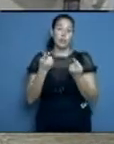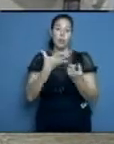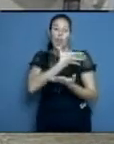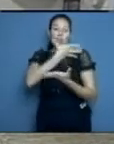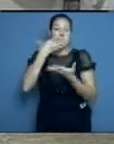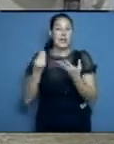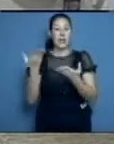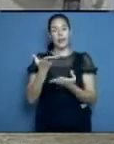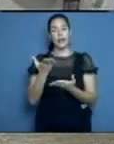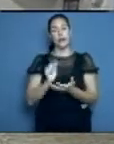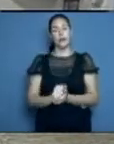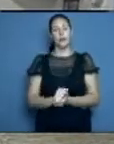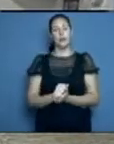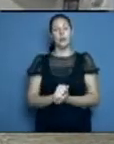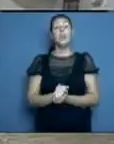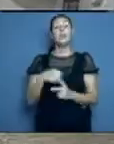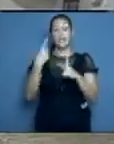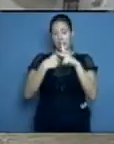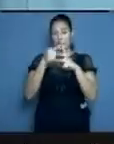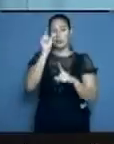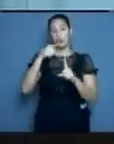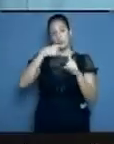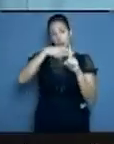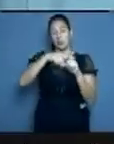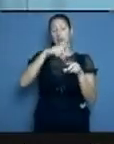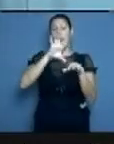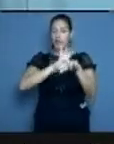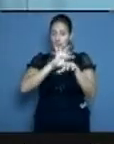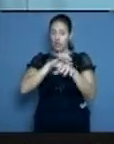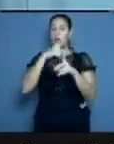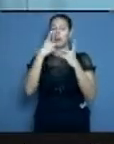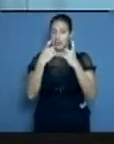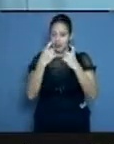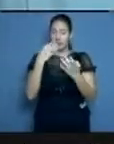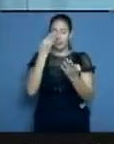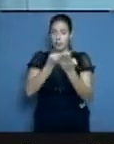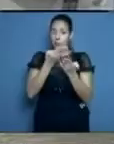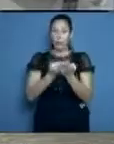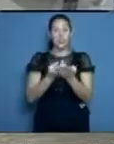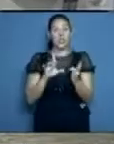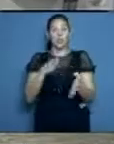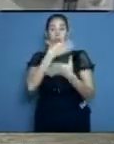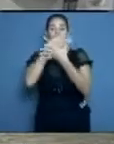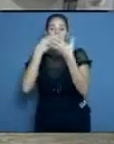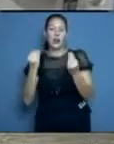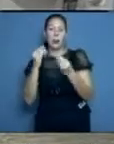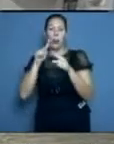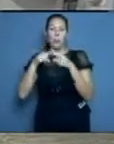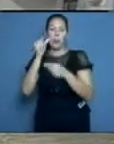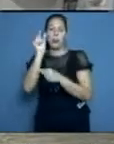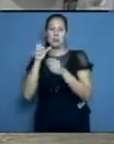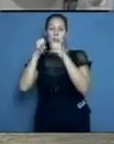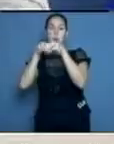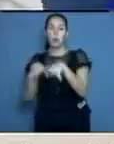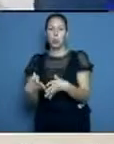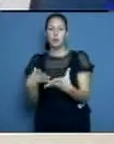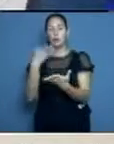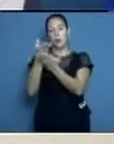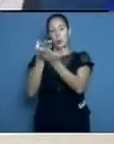que realmente tiene muchos enfermos que necesitan del test. ¿Hemos recibido apoyo de test y PCR en las últimas jornadas? Sí, cómo no. El día